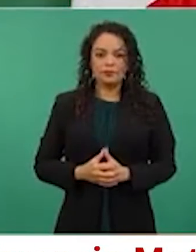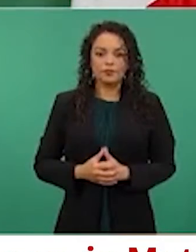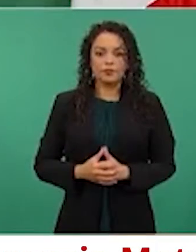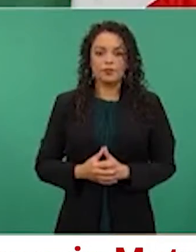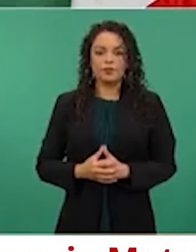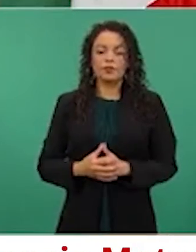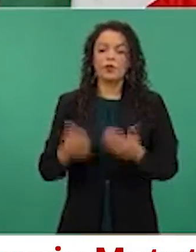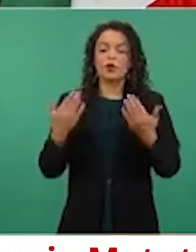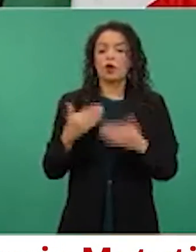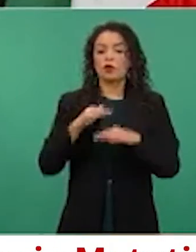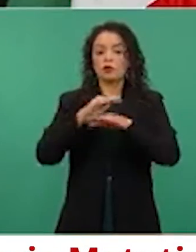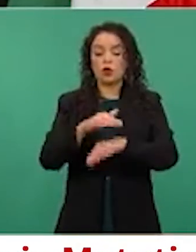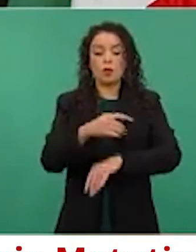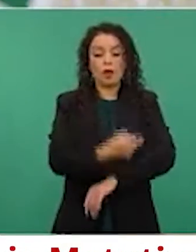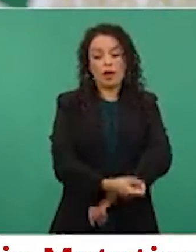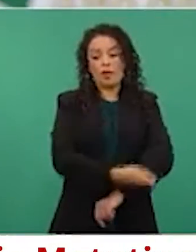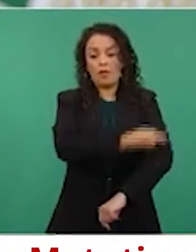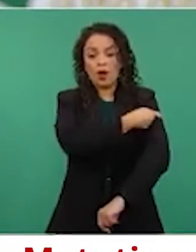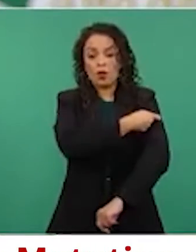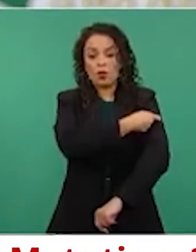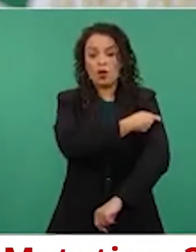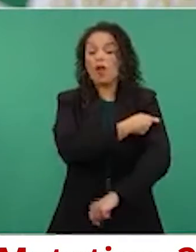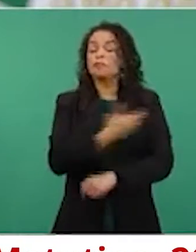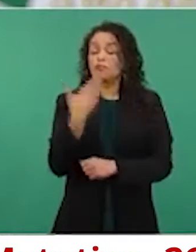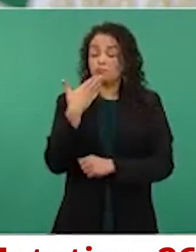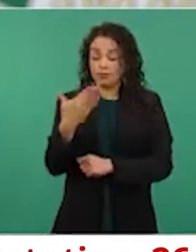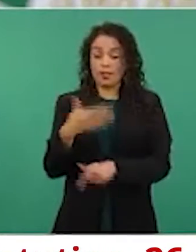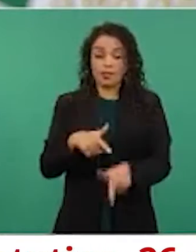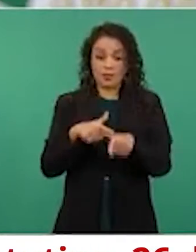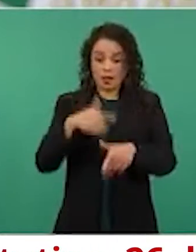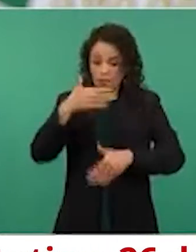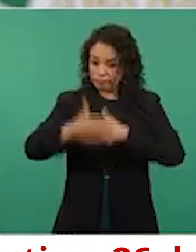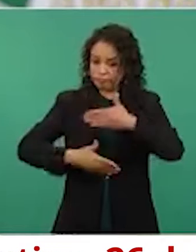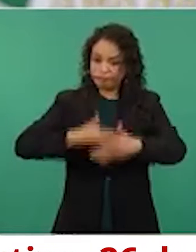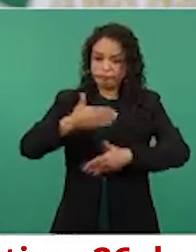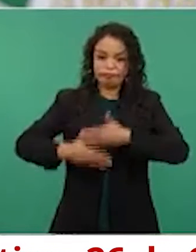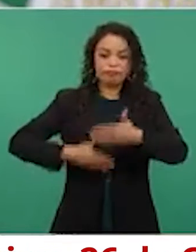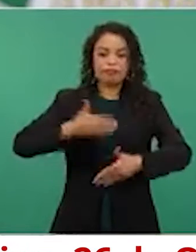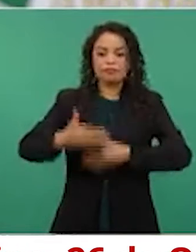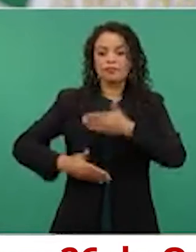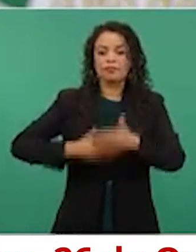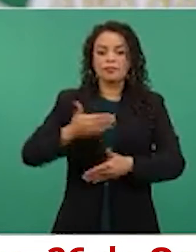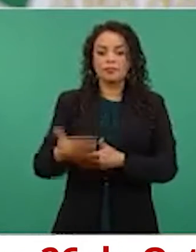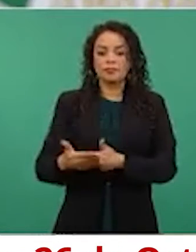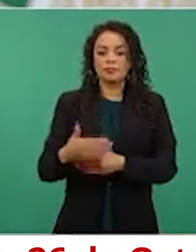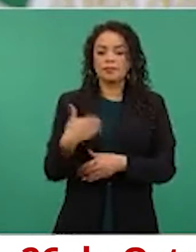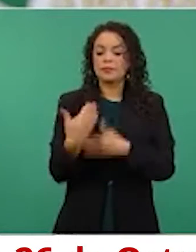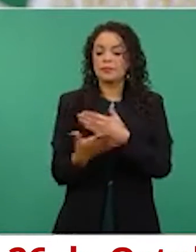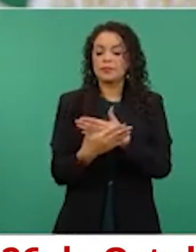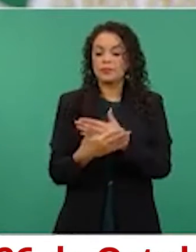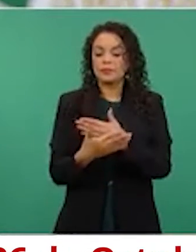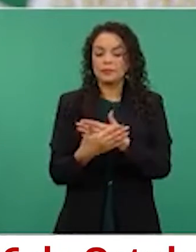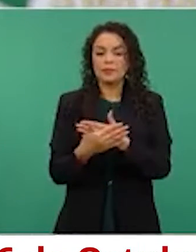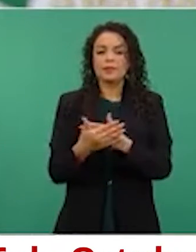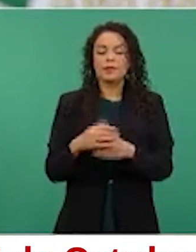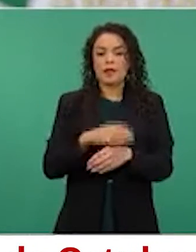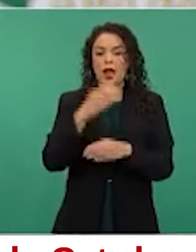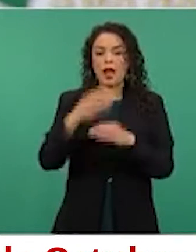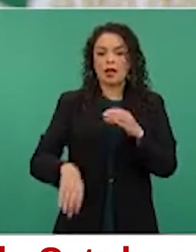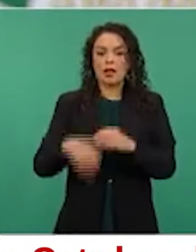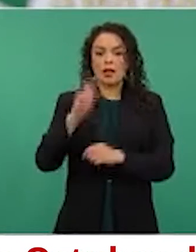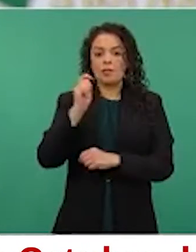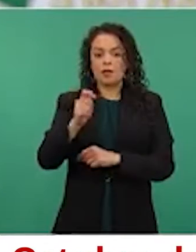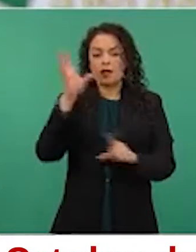vacunación seguimos con muy buen avance, estamos prácticamente por terminar la meta, lograrla,